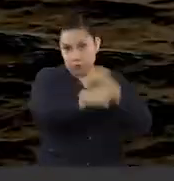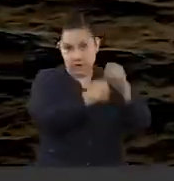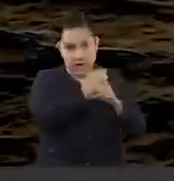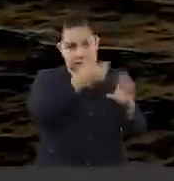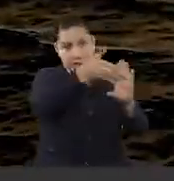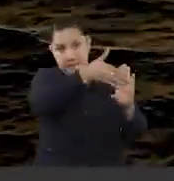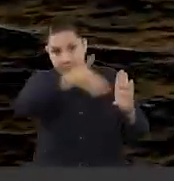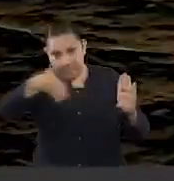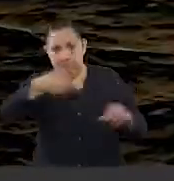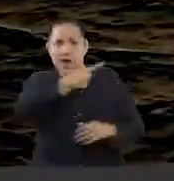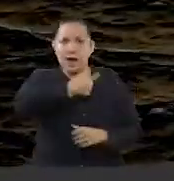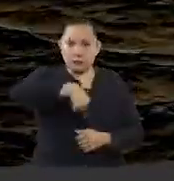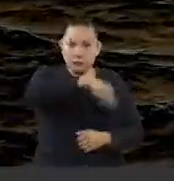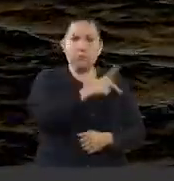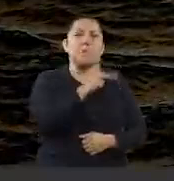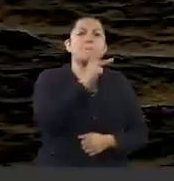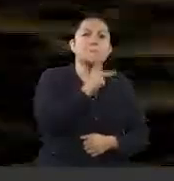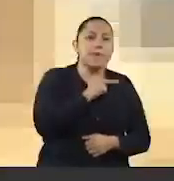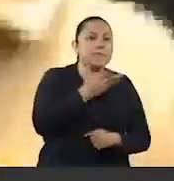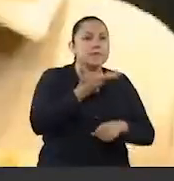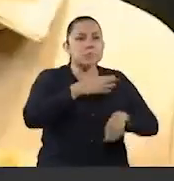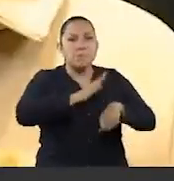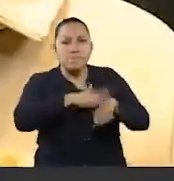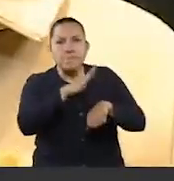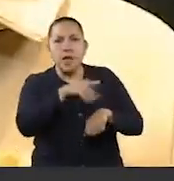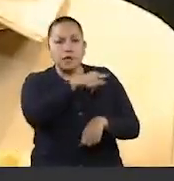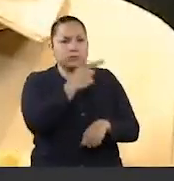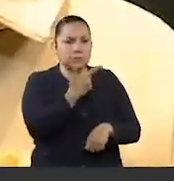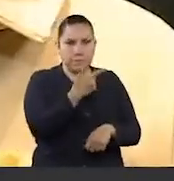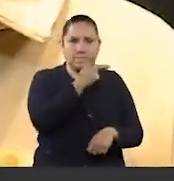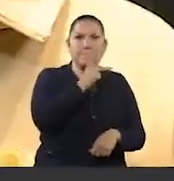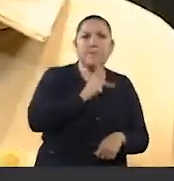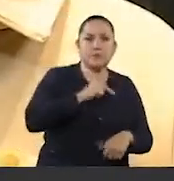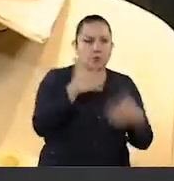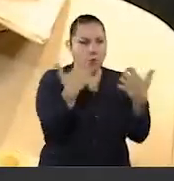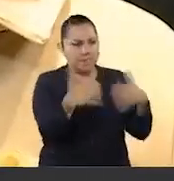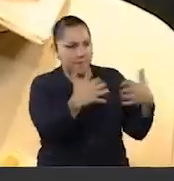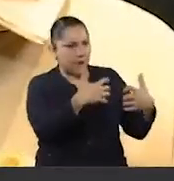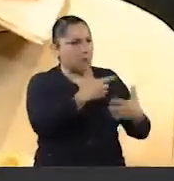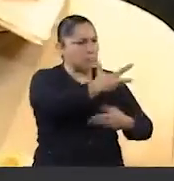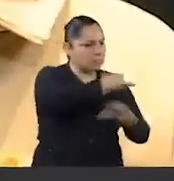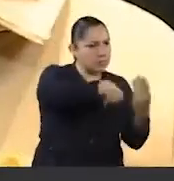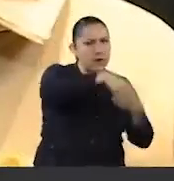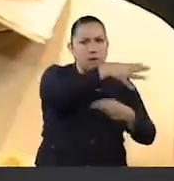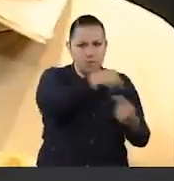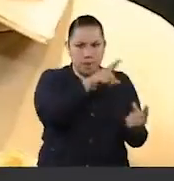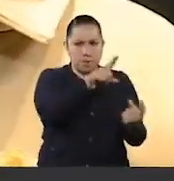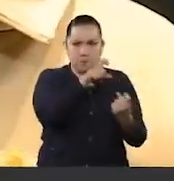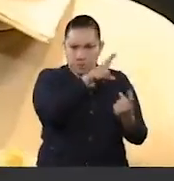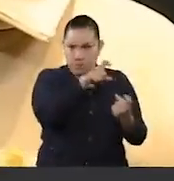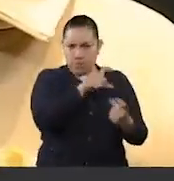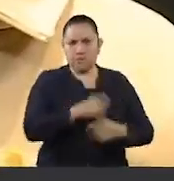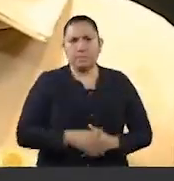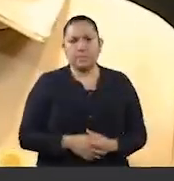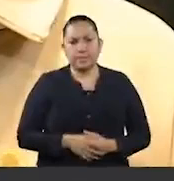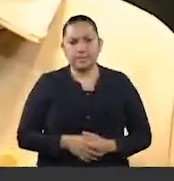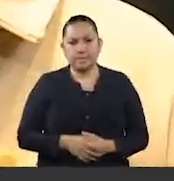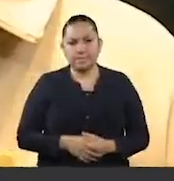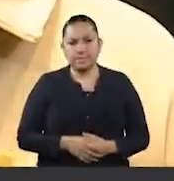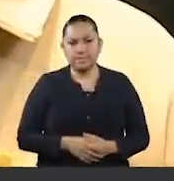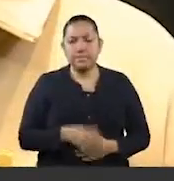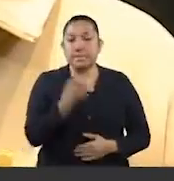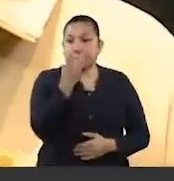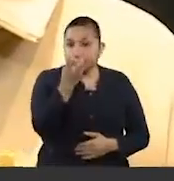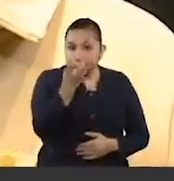mayor porcentaje de renta petrolera. Permitiría que se fortalezca